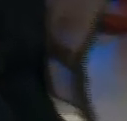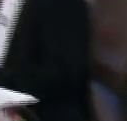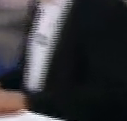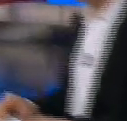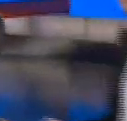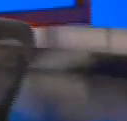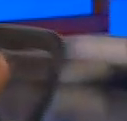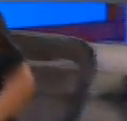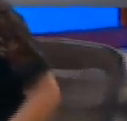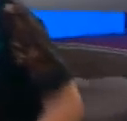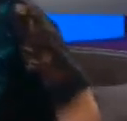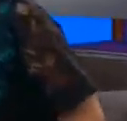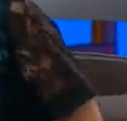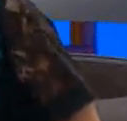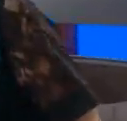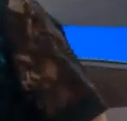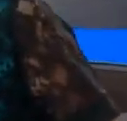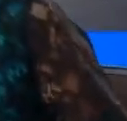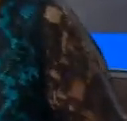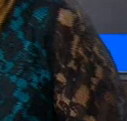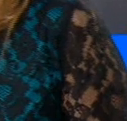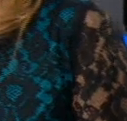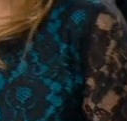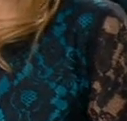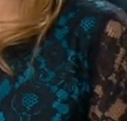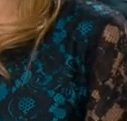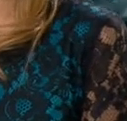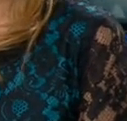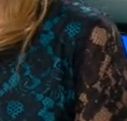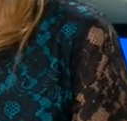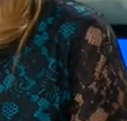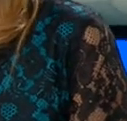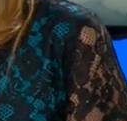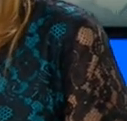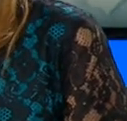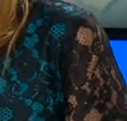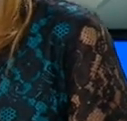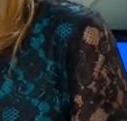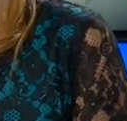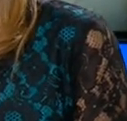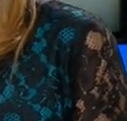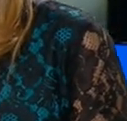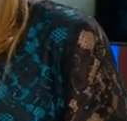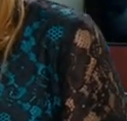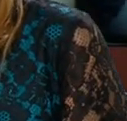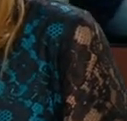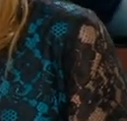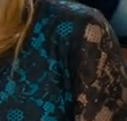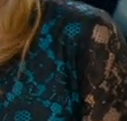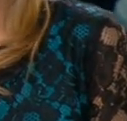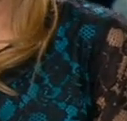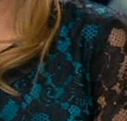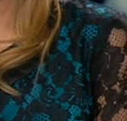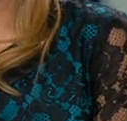La Presidenta de la Nación, Cristina Fernández, encabezó hoy el acto de inauguración de las obras de una refinería